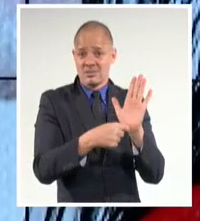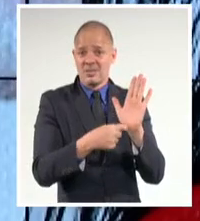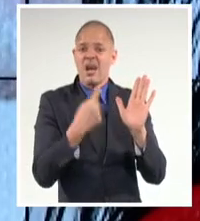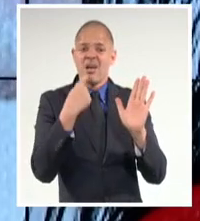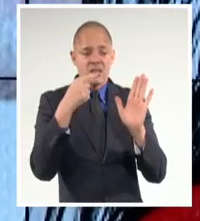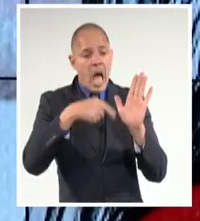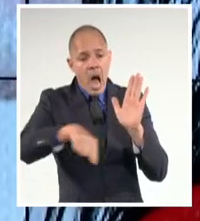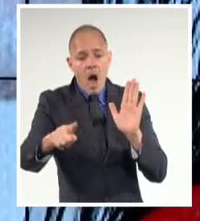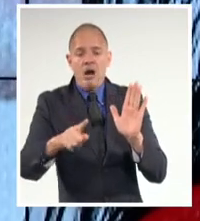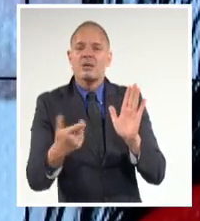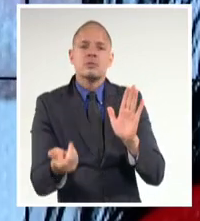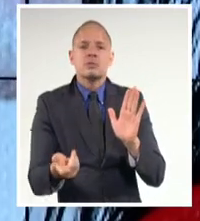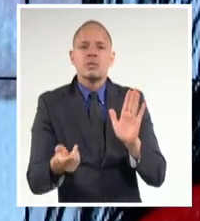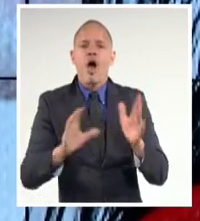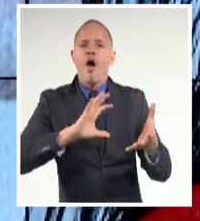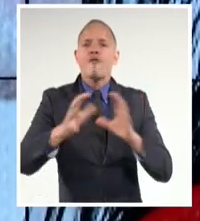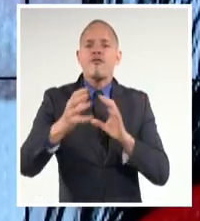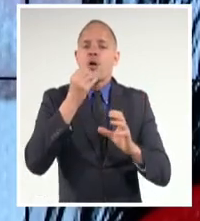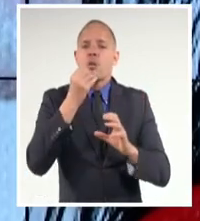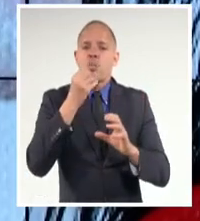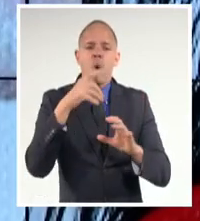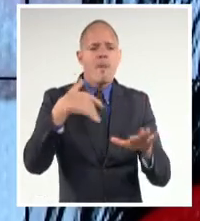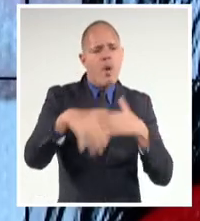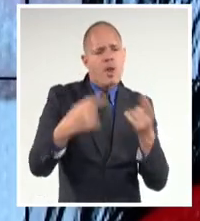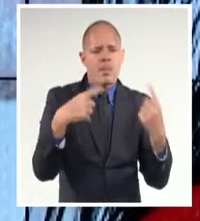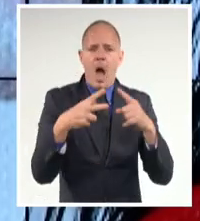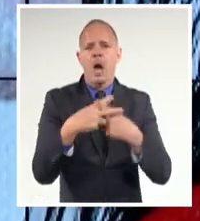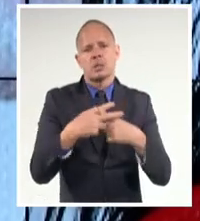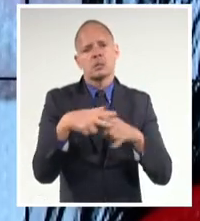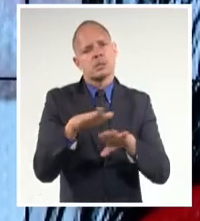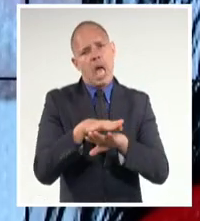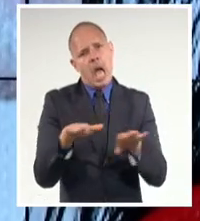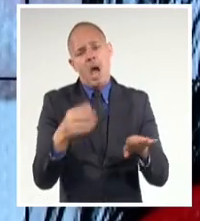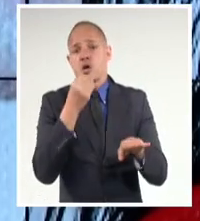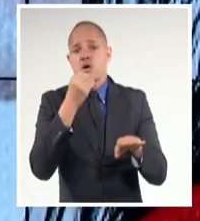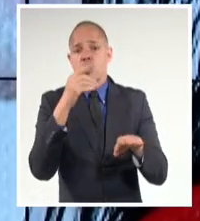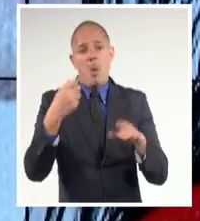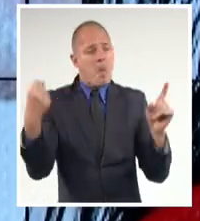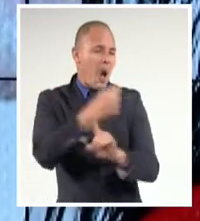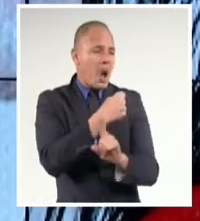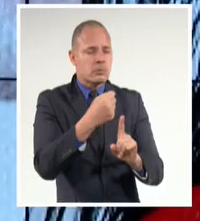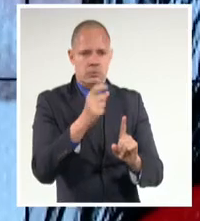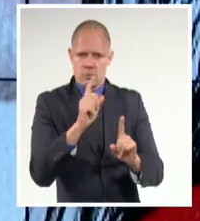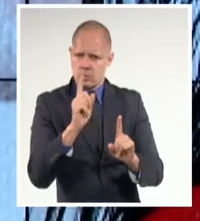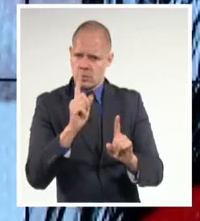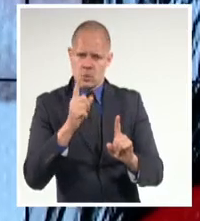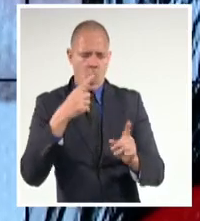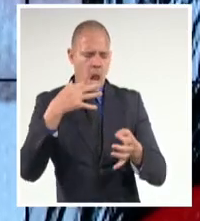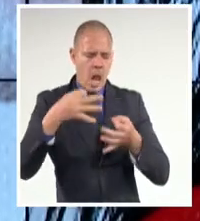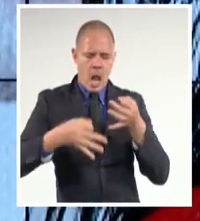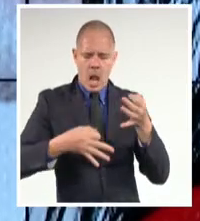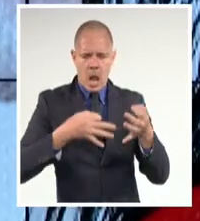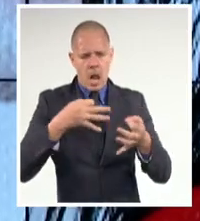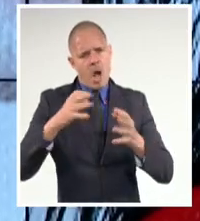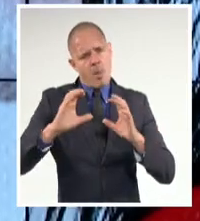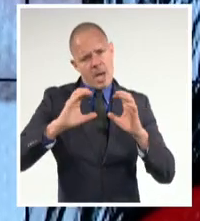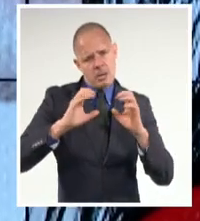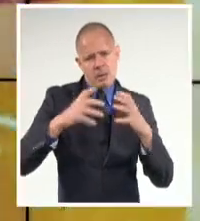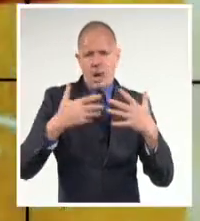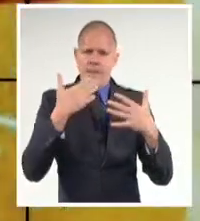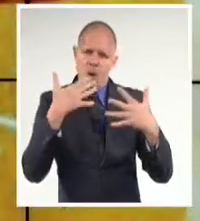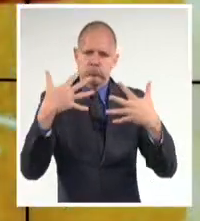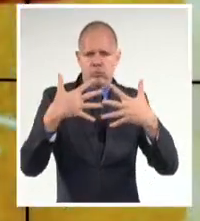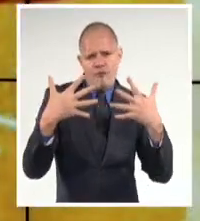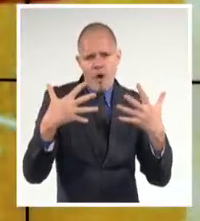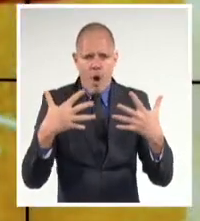armónica de solucionar los conflictos, pero esa manera armónica no tiene nada que ver con la violencia de género. He